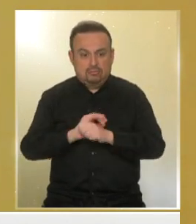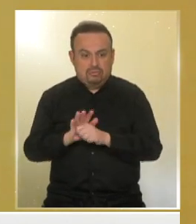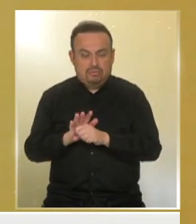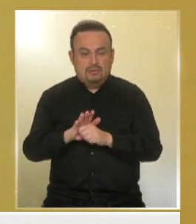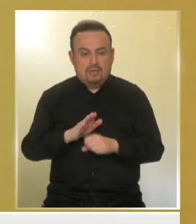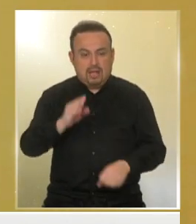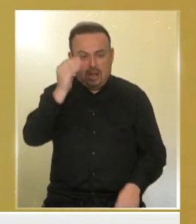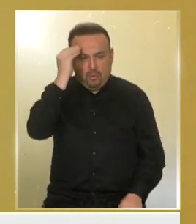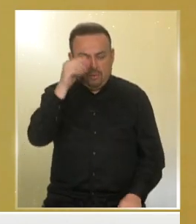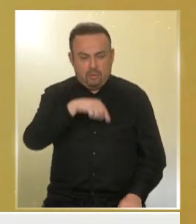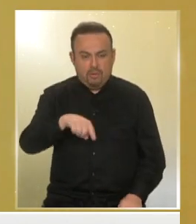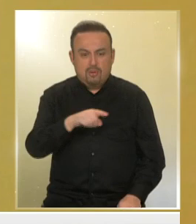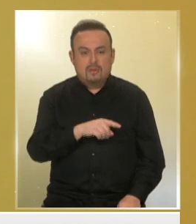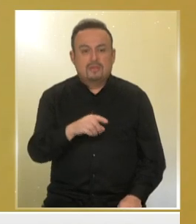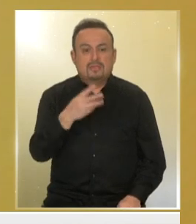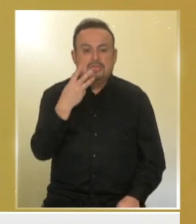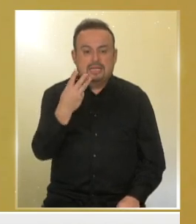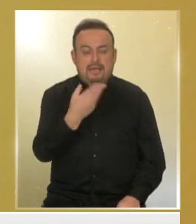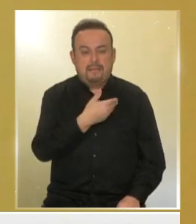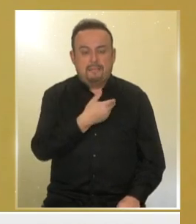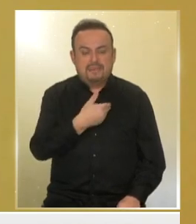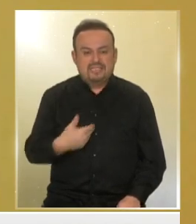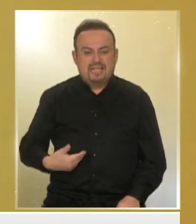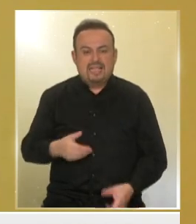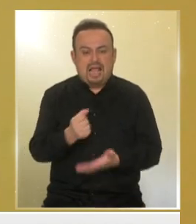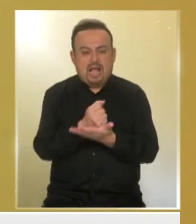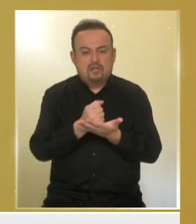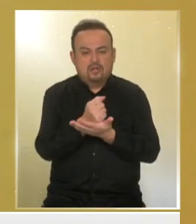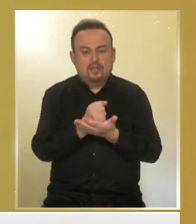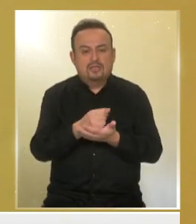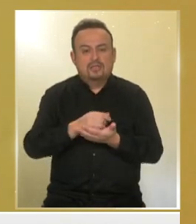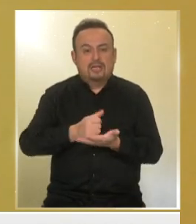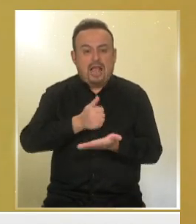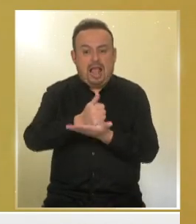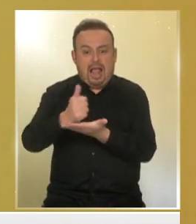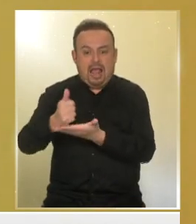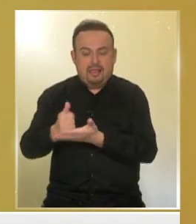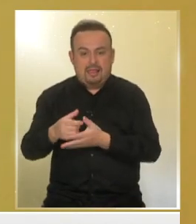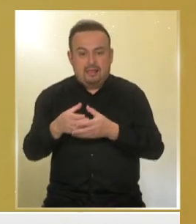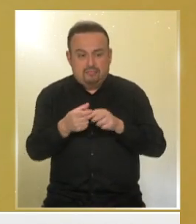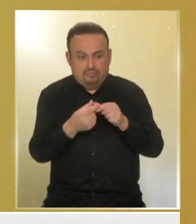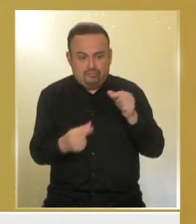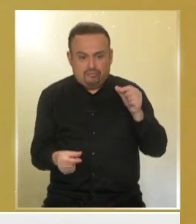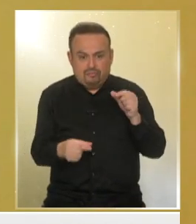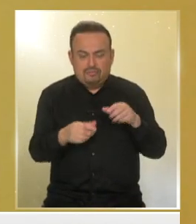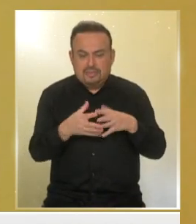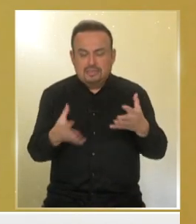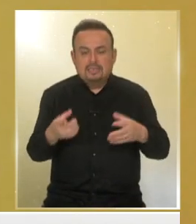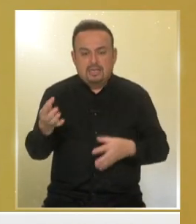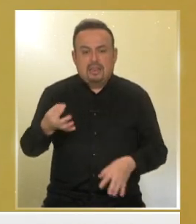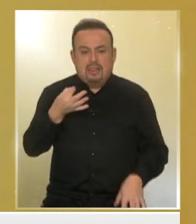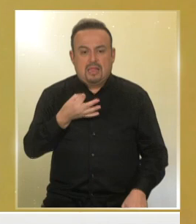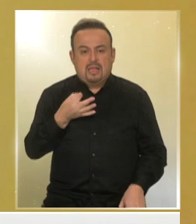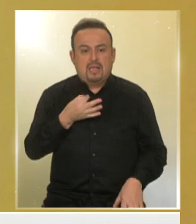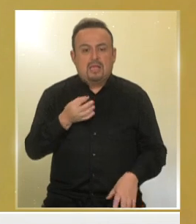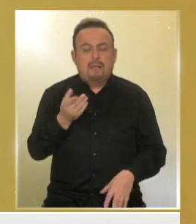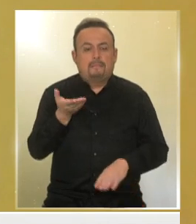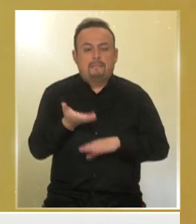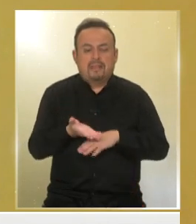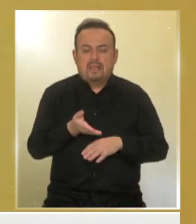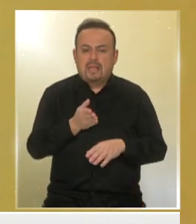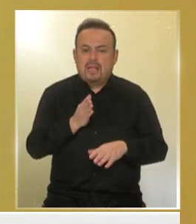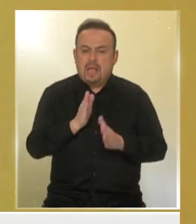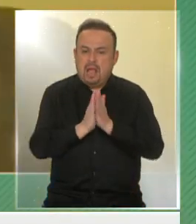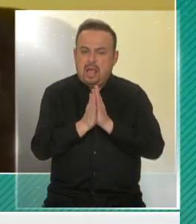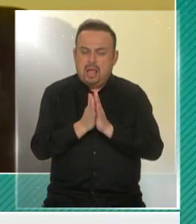Recuerde usted que ahí están los tres residentes de las asociaciones de alcaldes más grandes de Chile, nos plantearon este tema, y ellos nos pidieron apurar una definición.